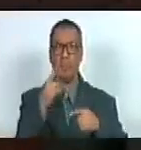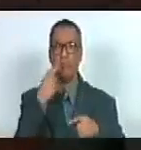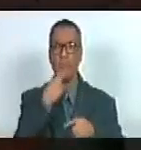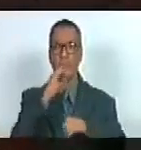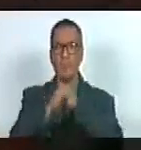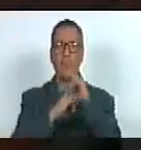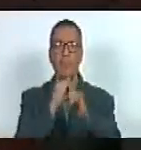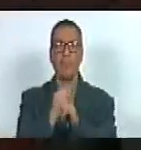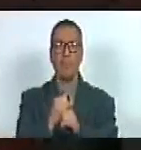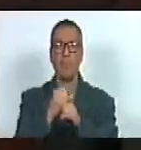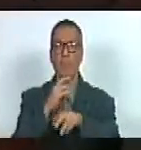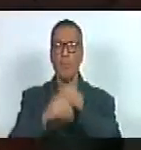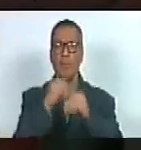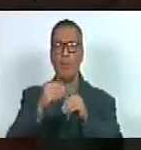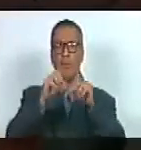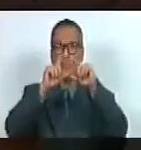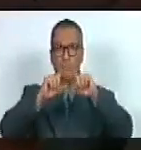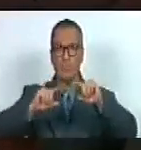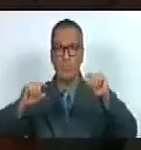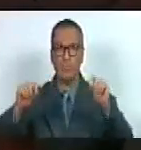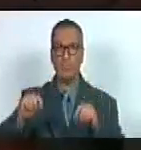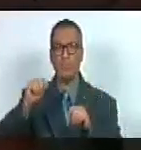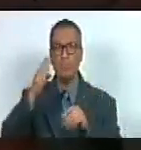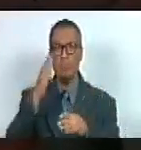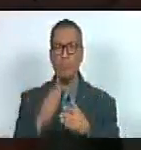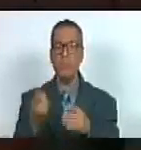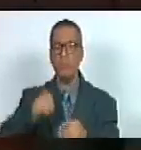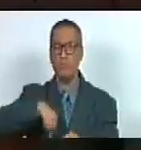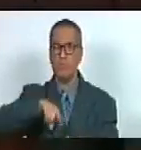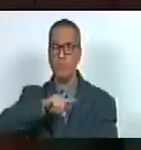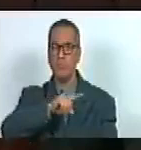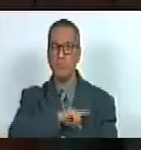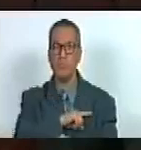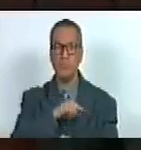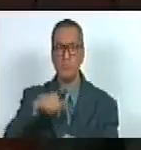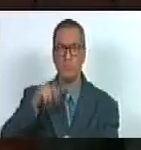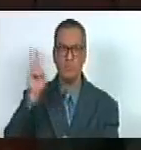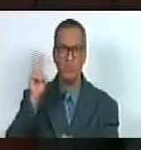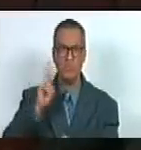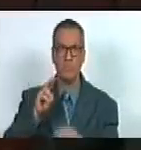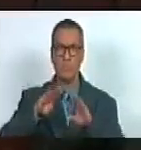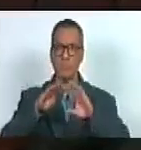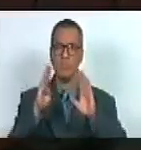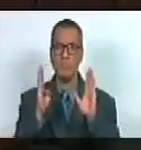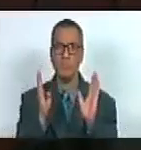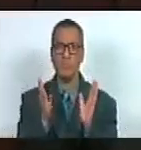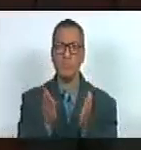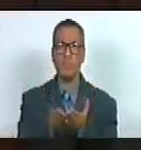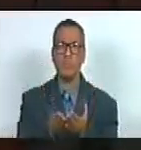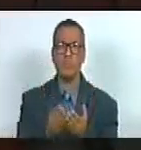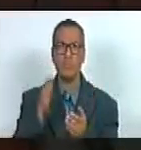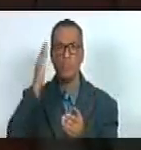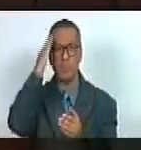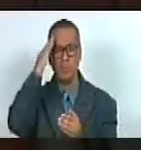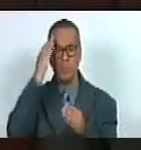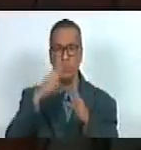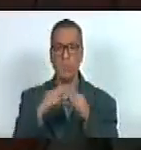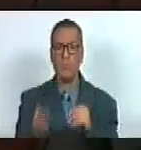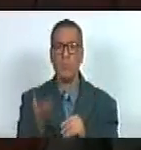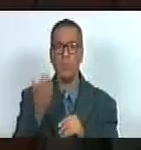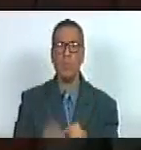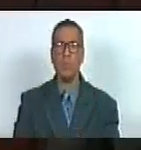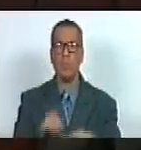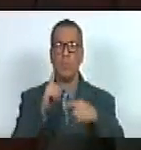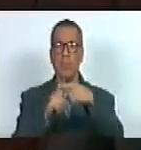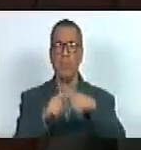con la media luna para nosotros en Venezuela y en el mundo sabemos de la importancia de la Cruz